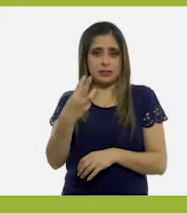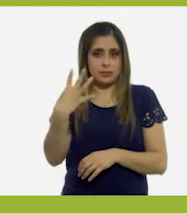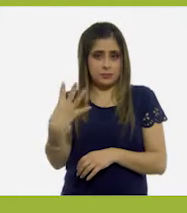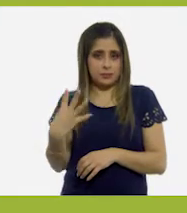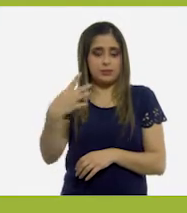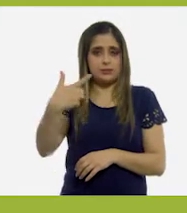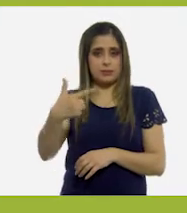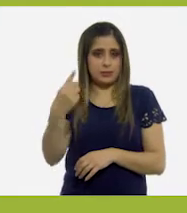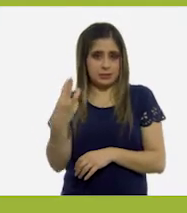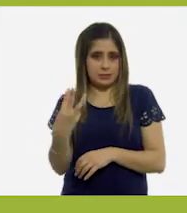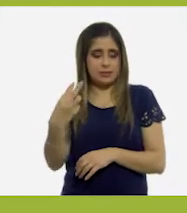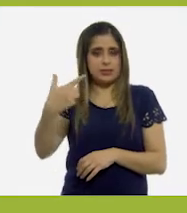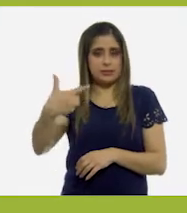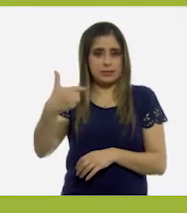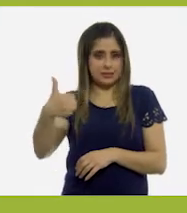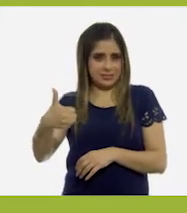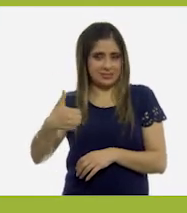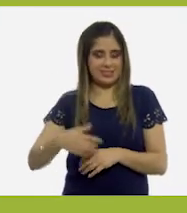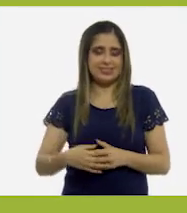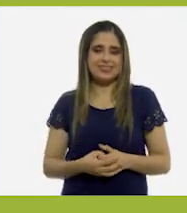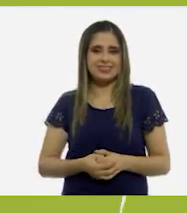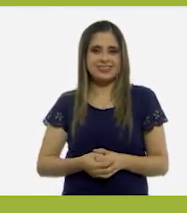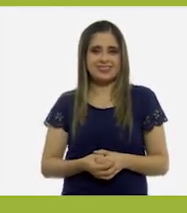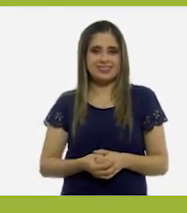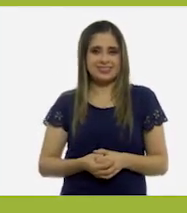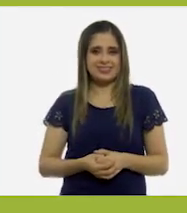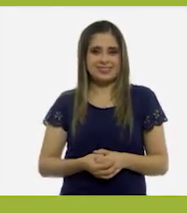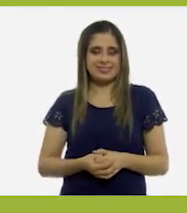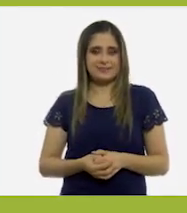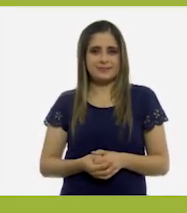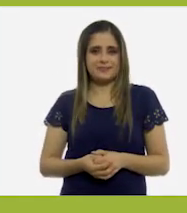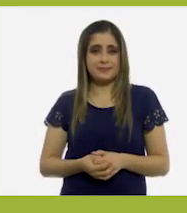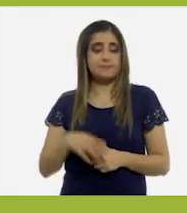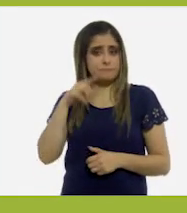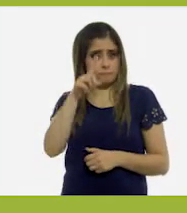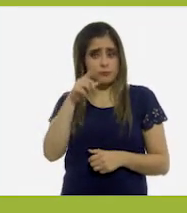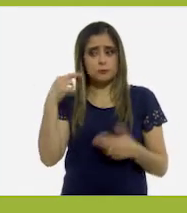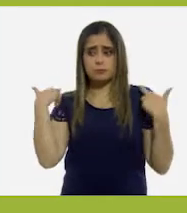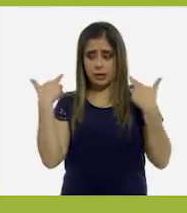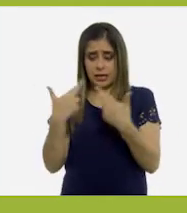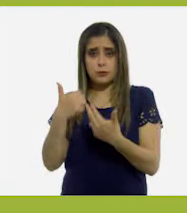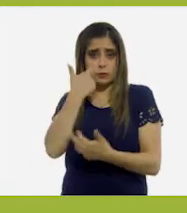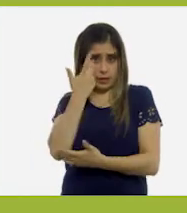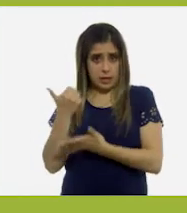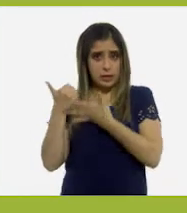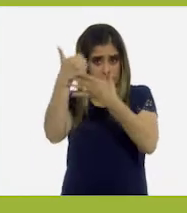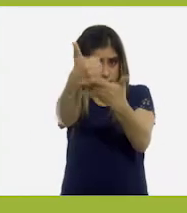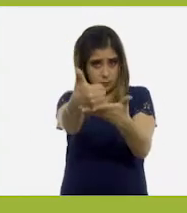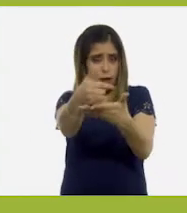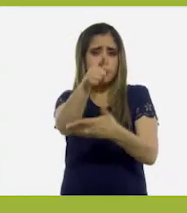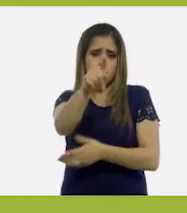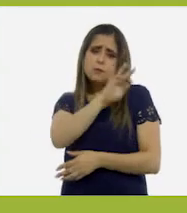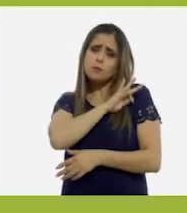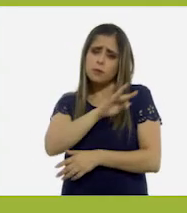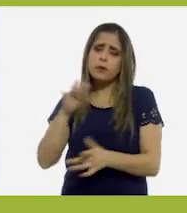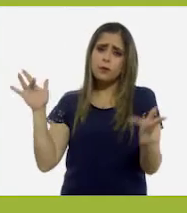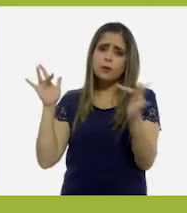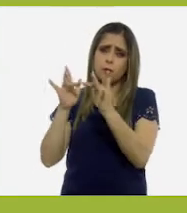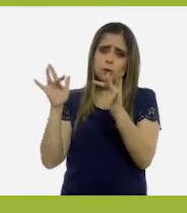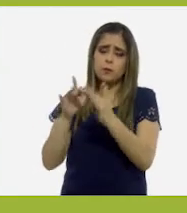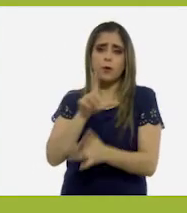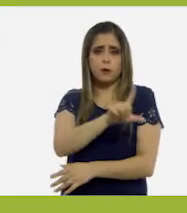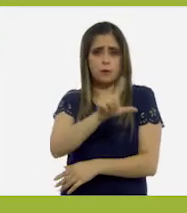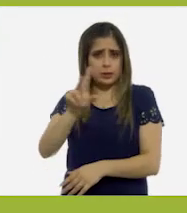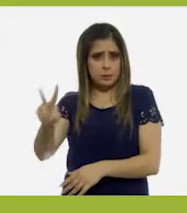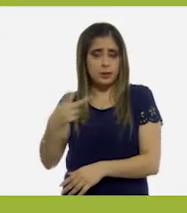-7376 Para solicitar apoyo pedagógico, comunícate con maestras y maestros